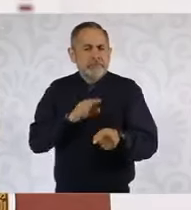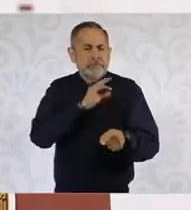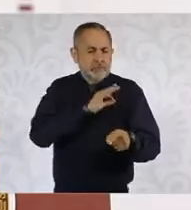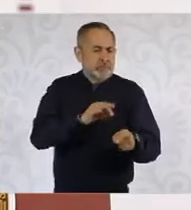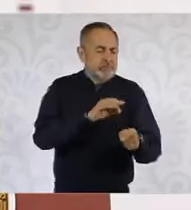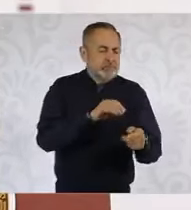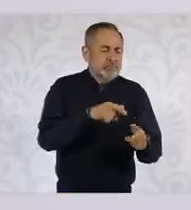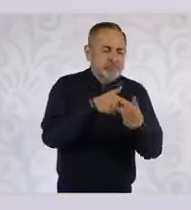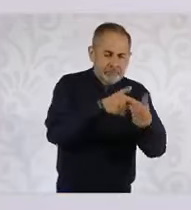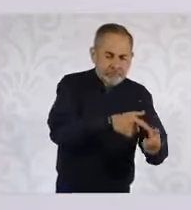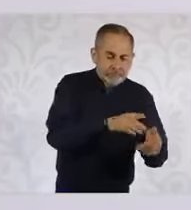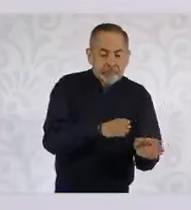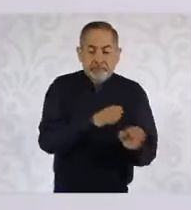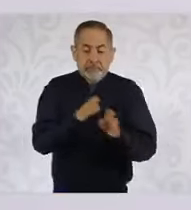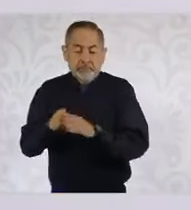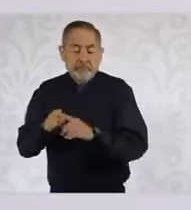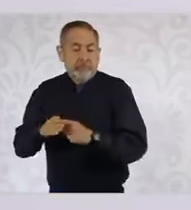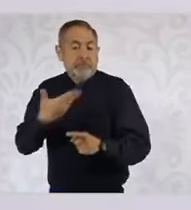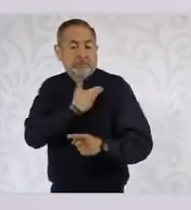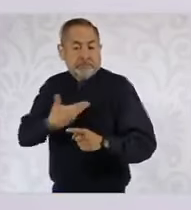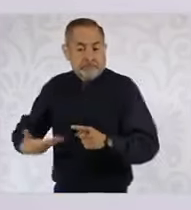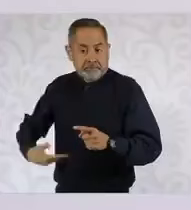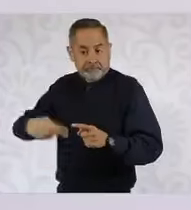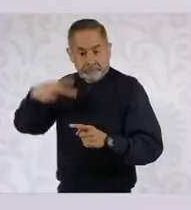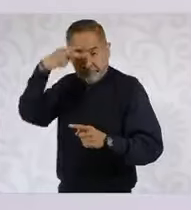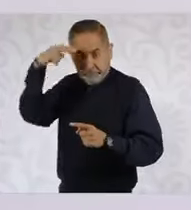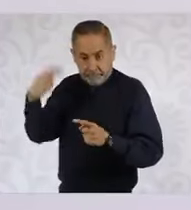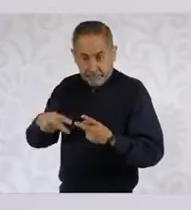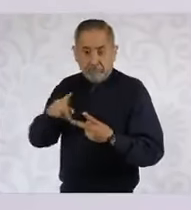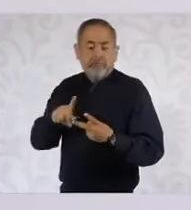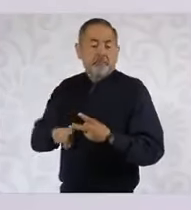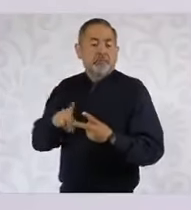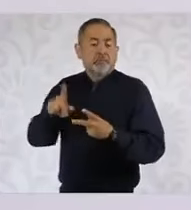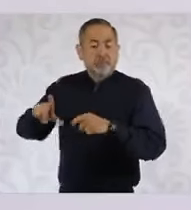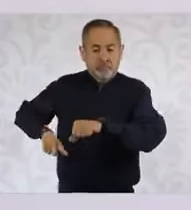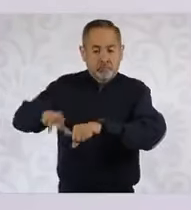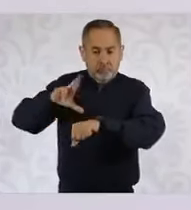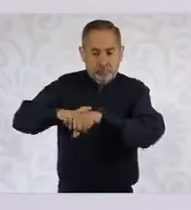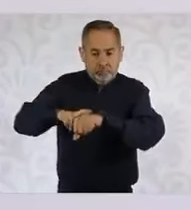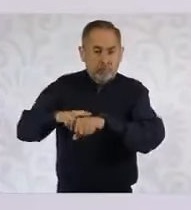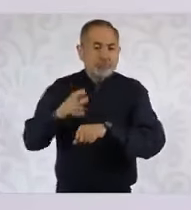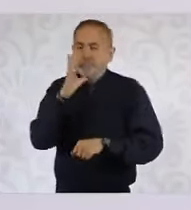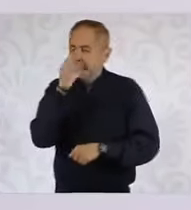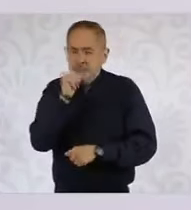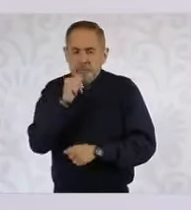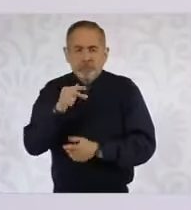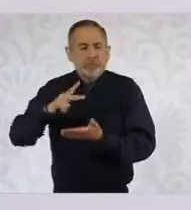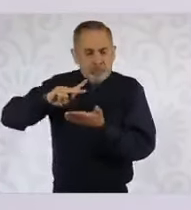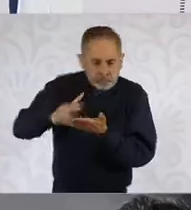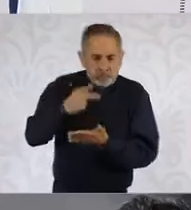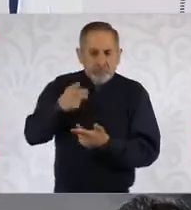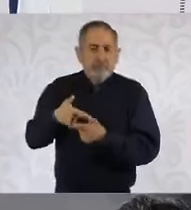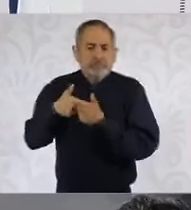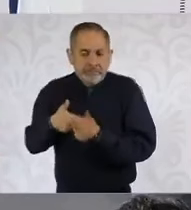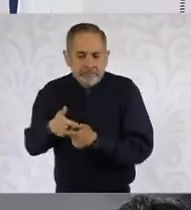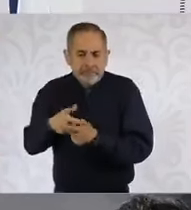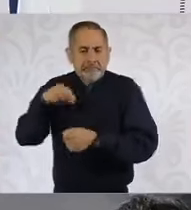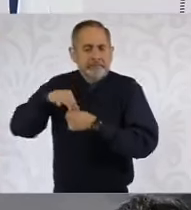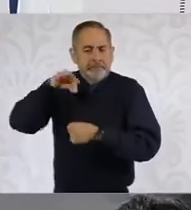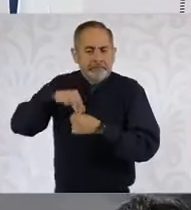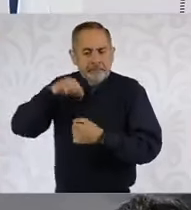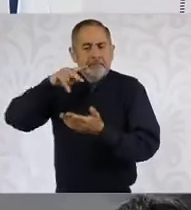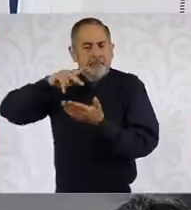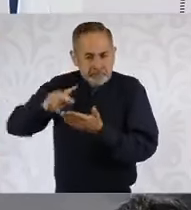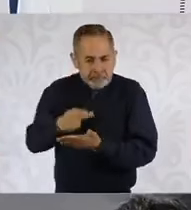gobernadores y presidente o presidenta de la República, gobernadoras y presidente o presidenta, pero se pueden reelegir